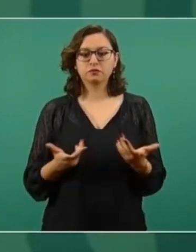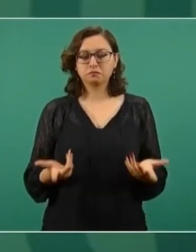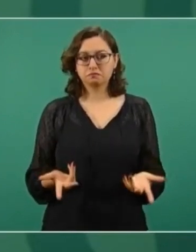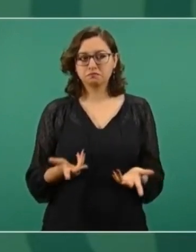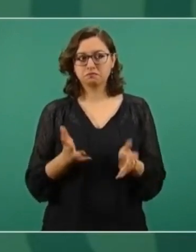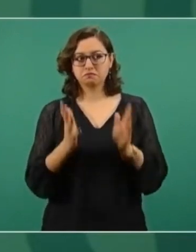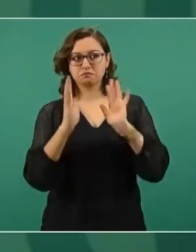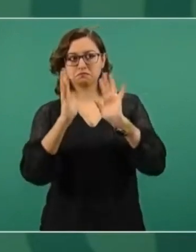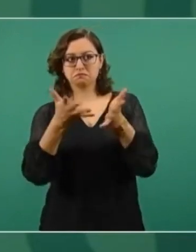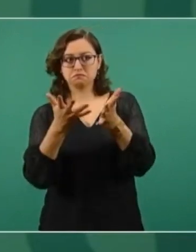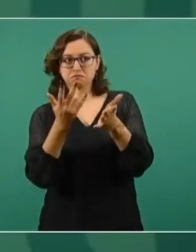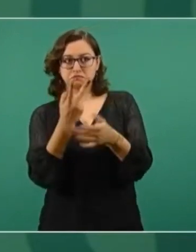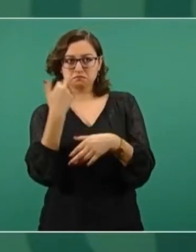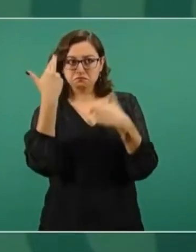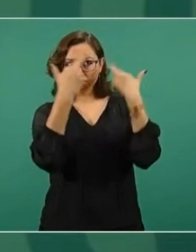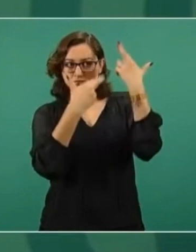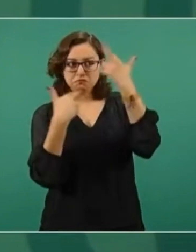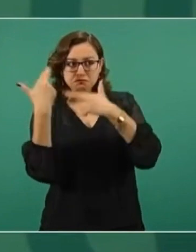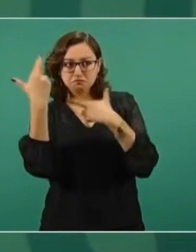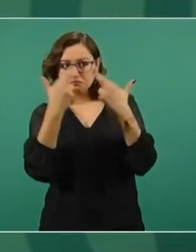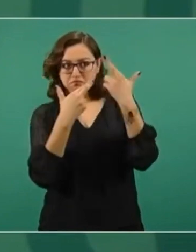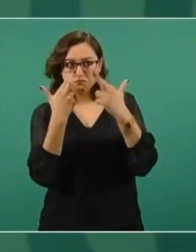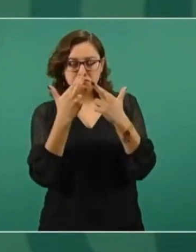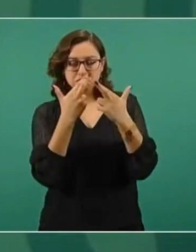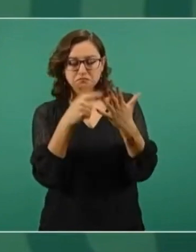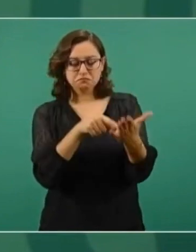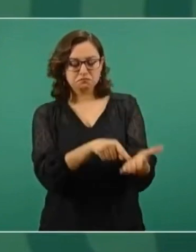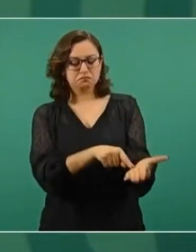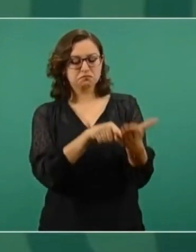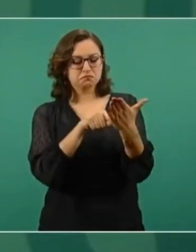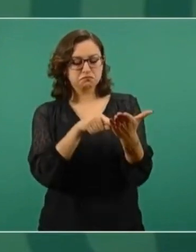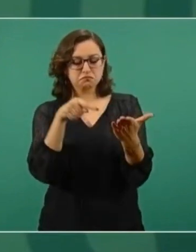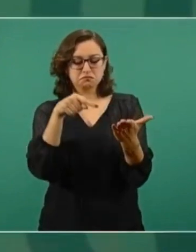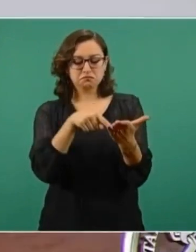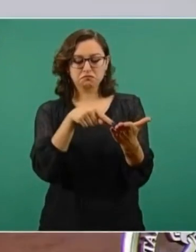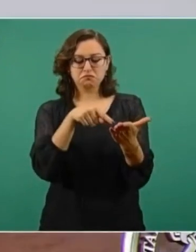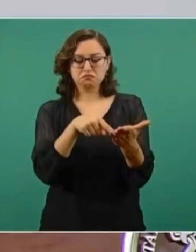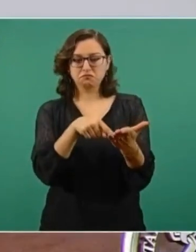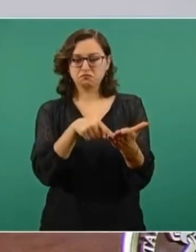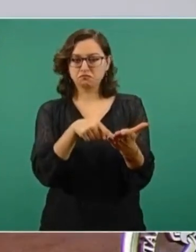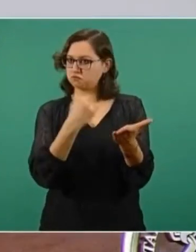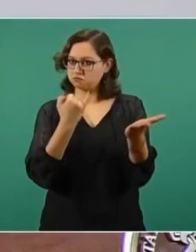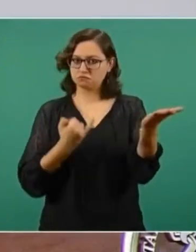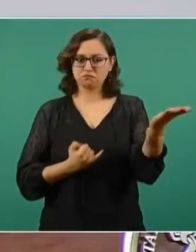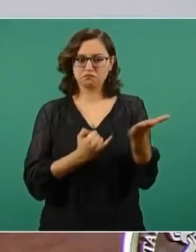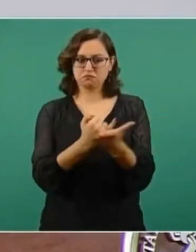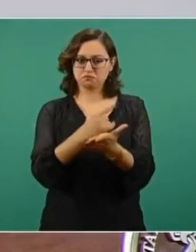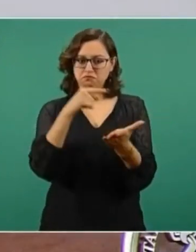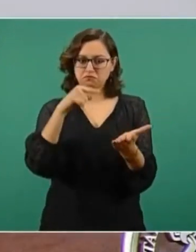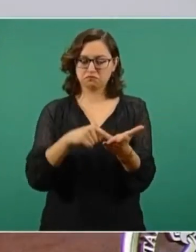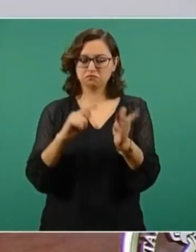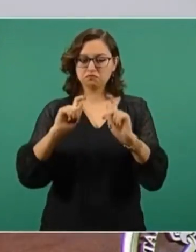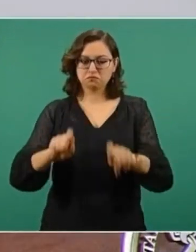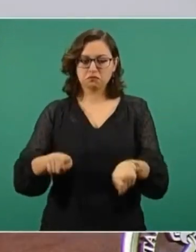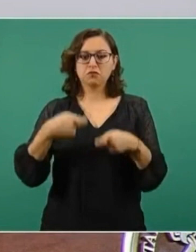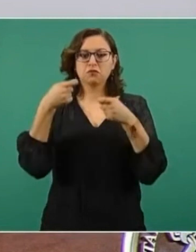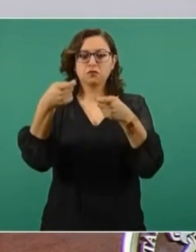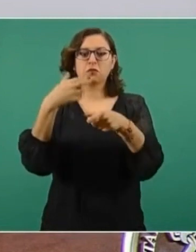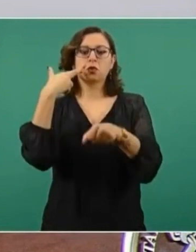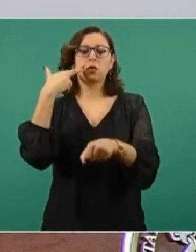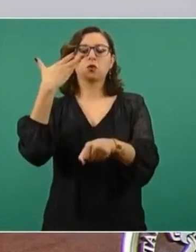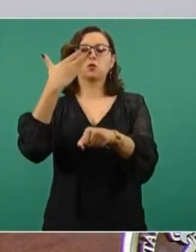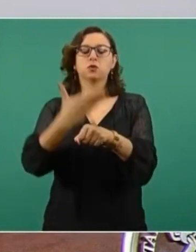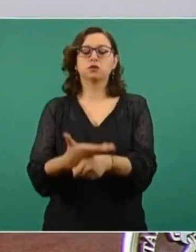que legalmente está a cargo de la